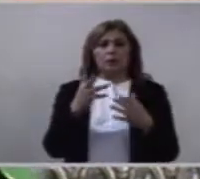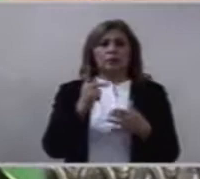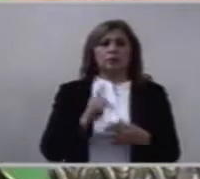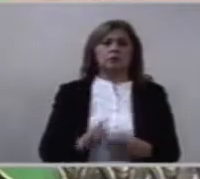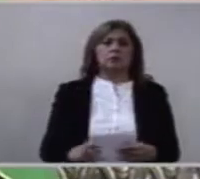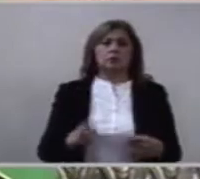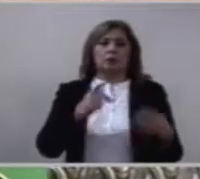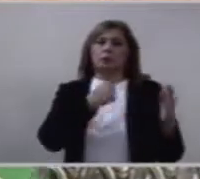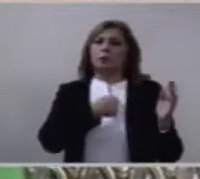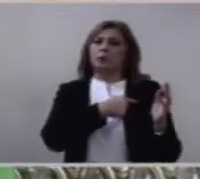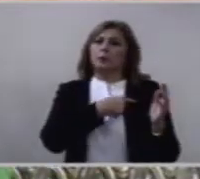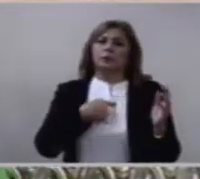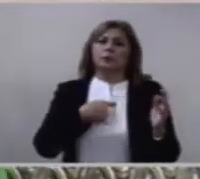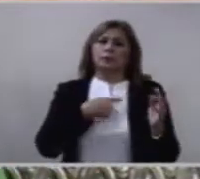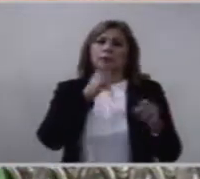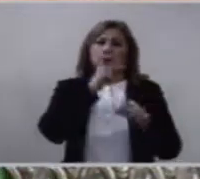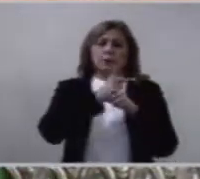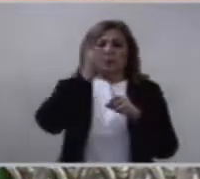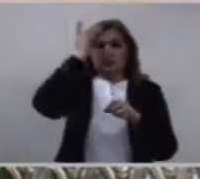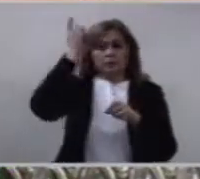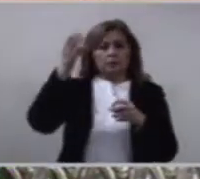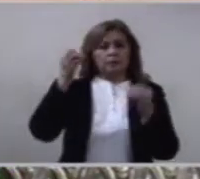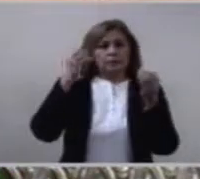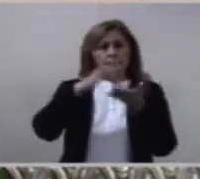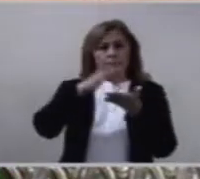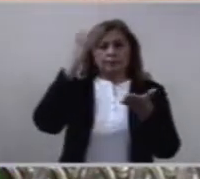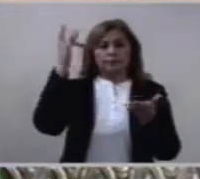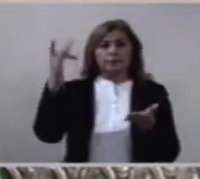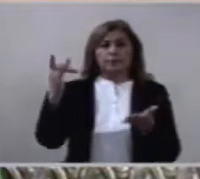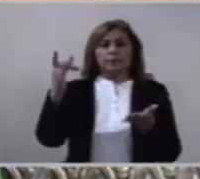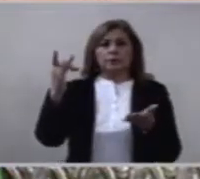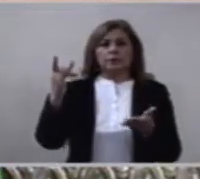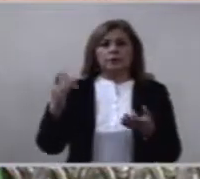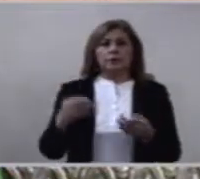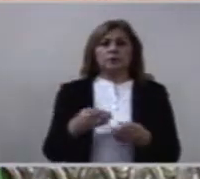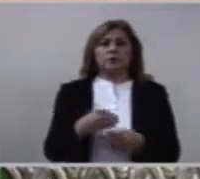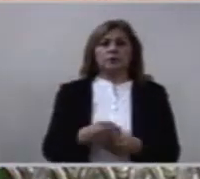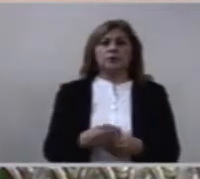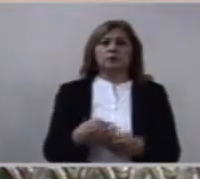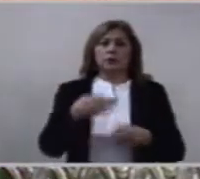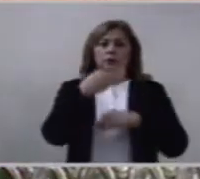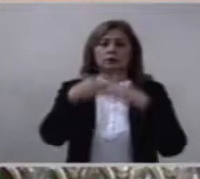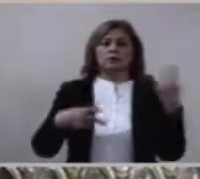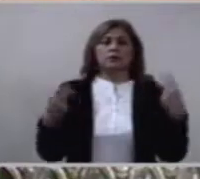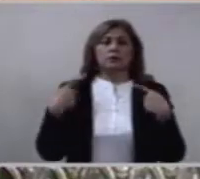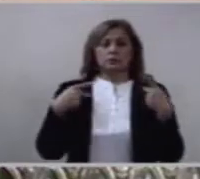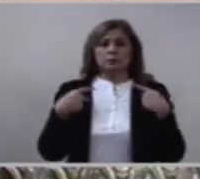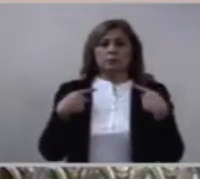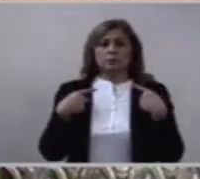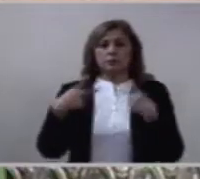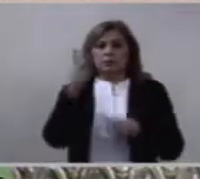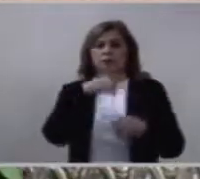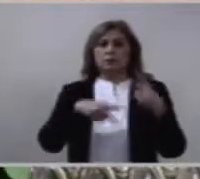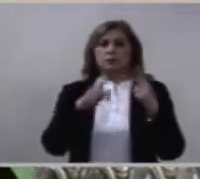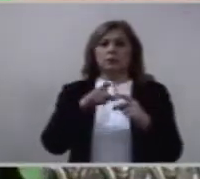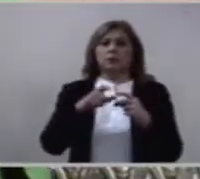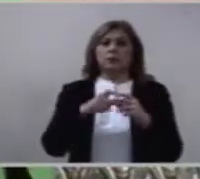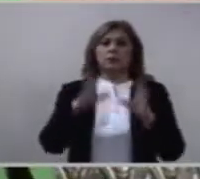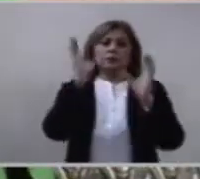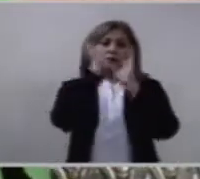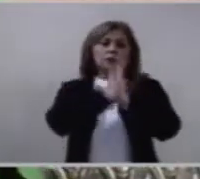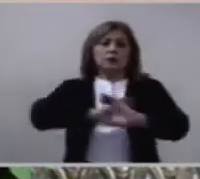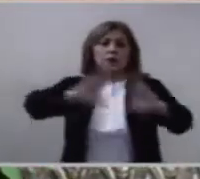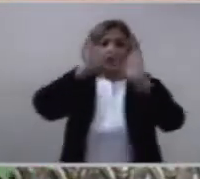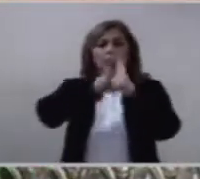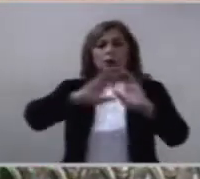Agradezco también al coro de San Juan Epomuceno que ha venido a celebrar con